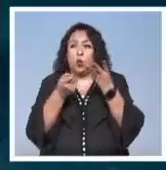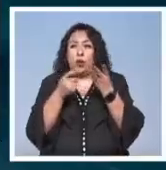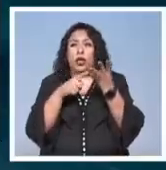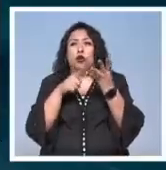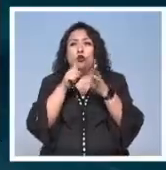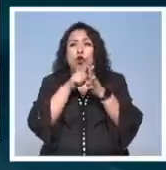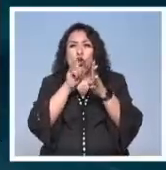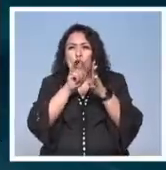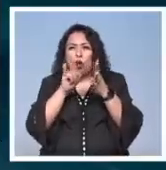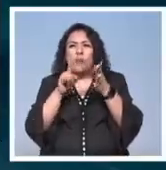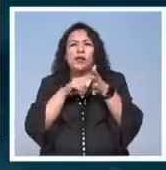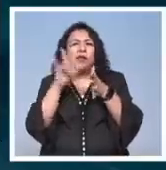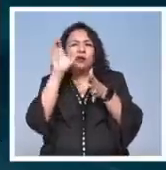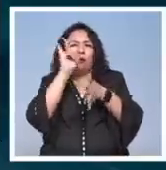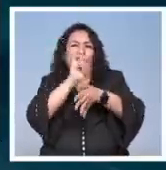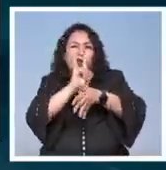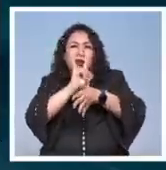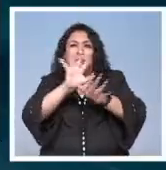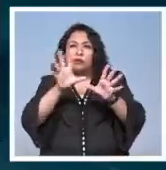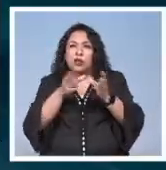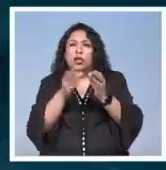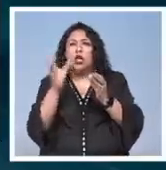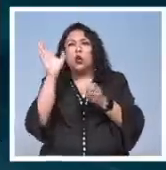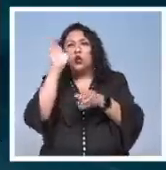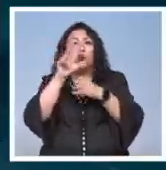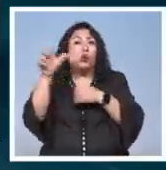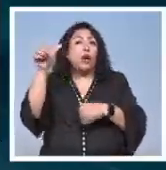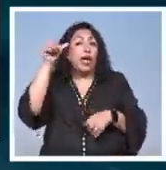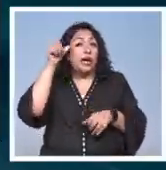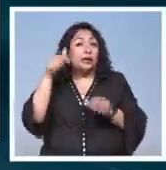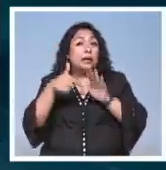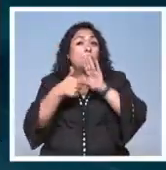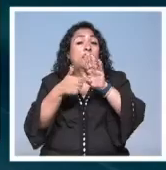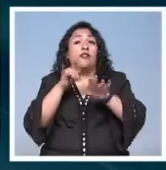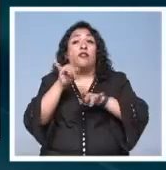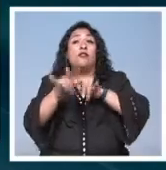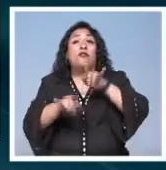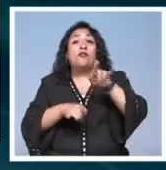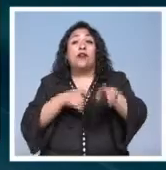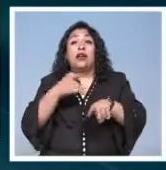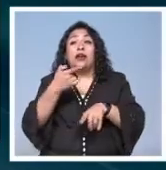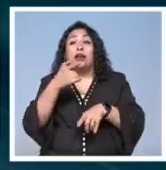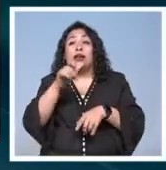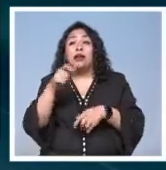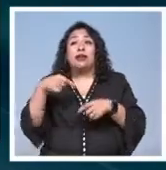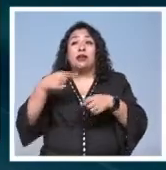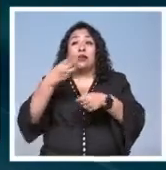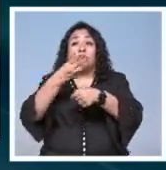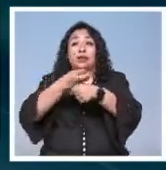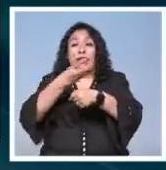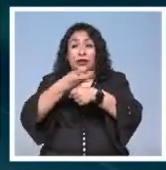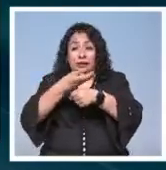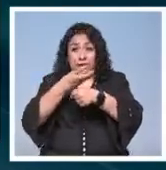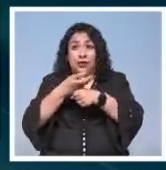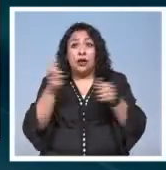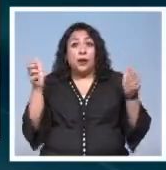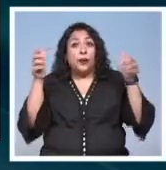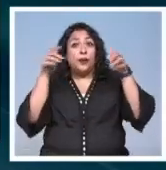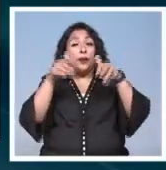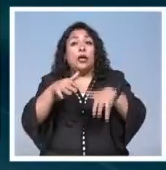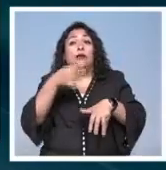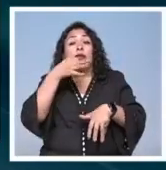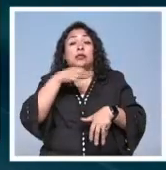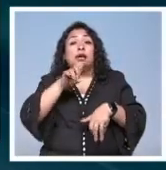ciencia ficción y todo lo relacionado con la cultura asiática se presentan en la Feria Geek en su tercera edición el evento se